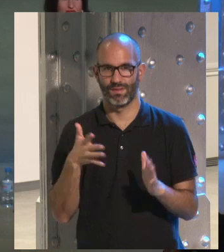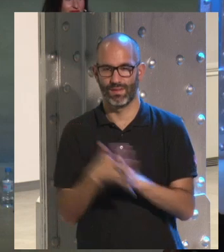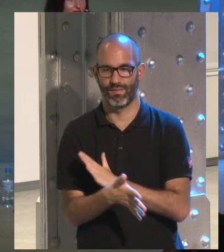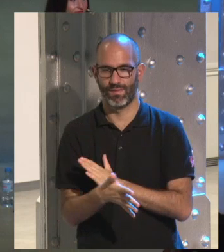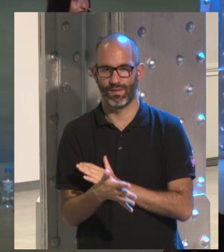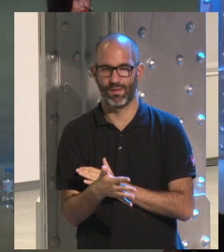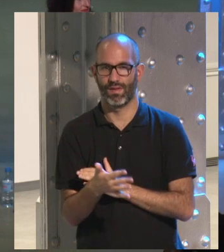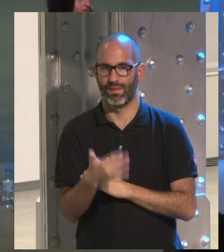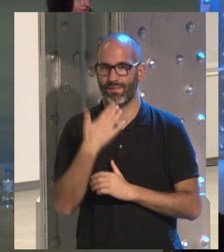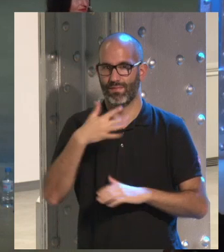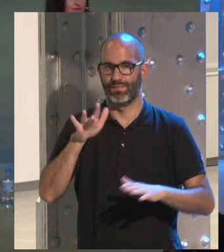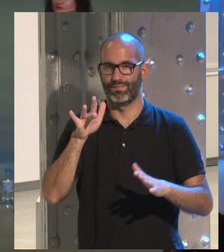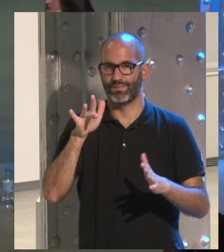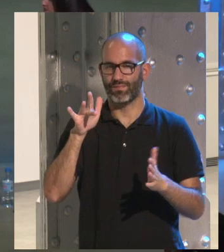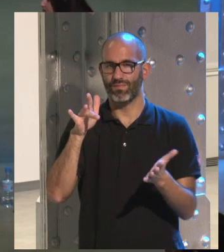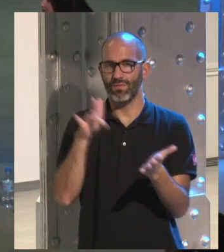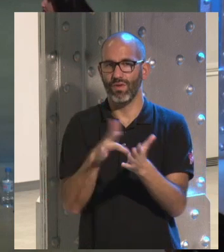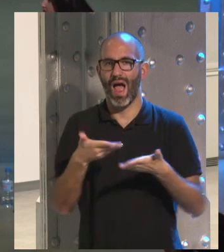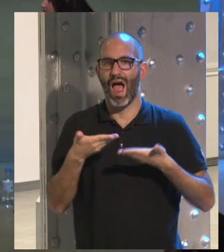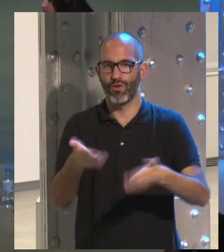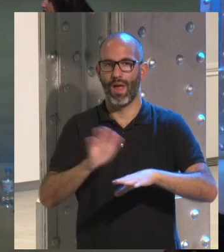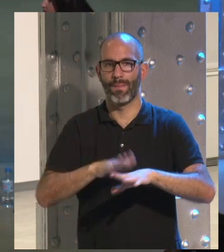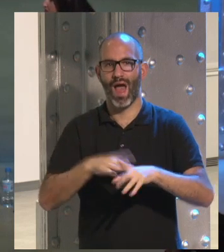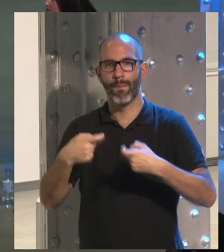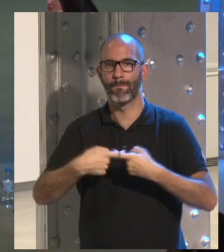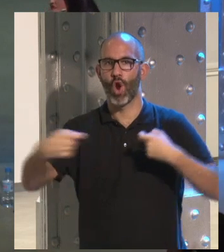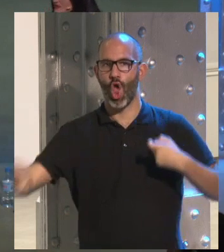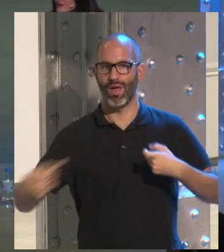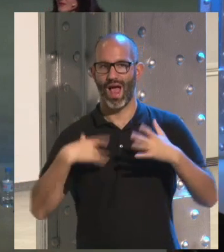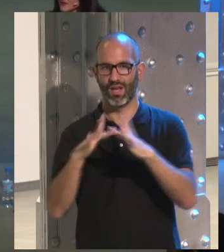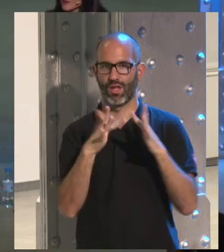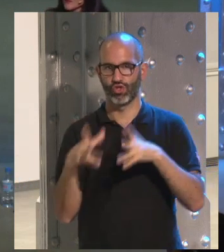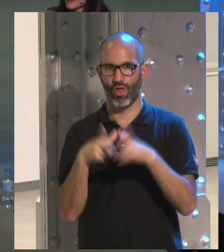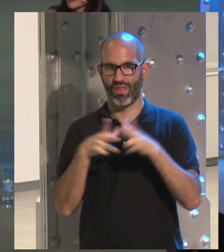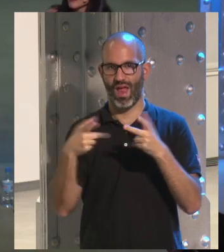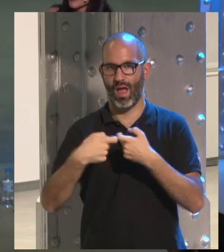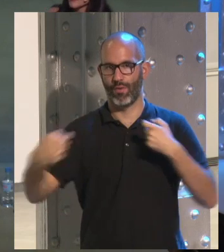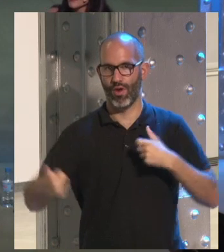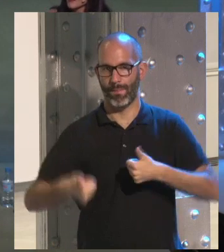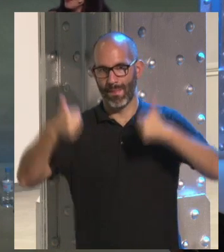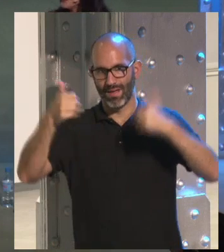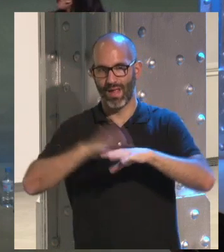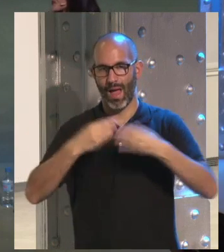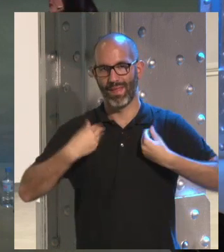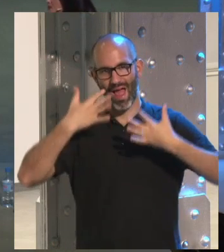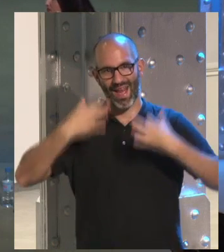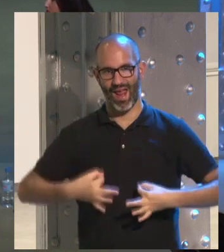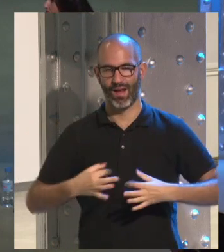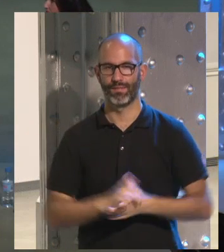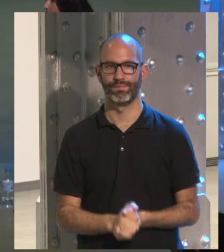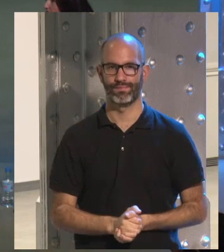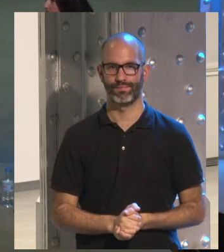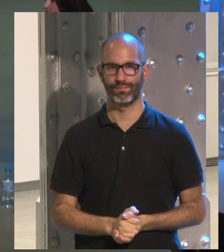sí que es cierto que lo que ayuda sobre todo es a prolongar lo que son las relaciones sociales en la vida real vaya